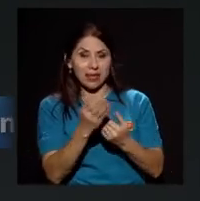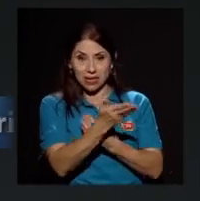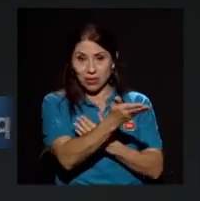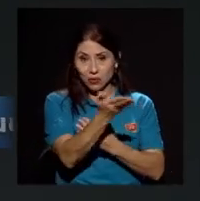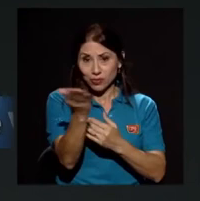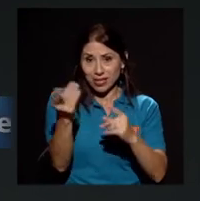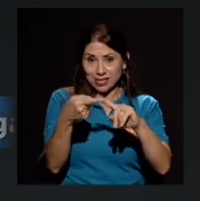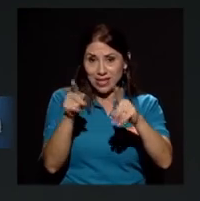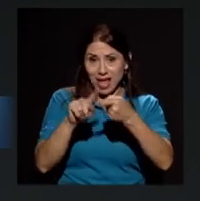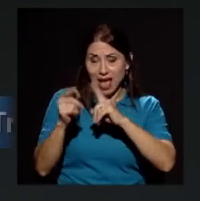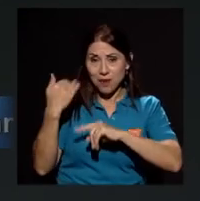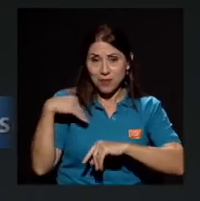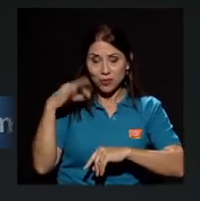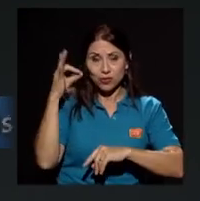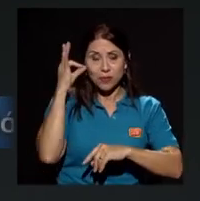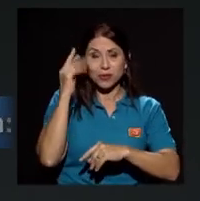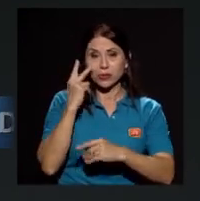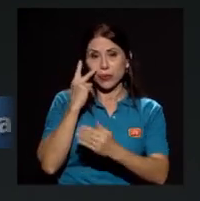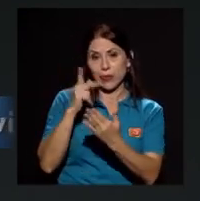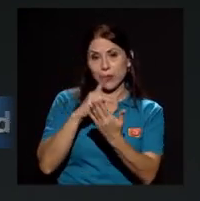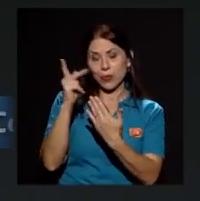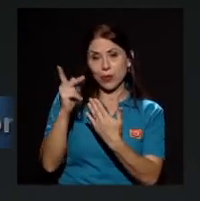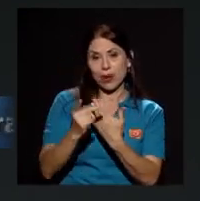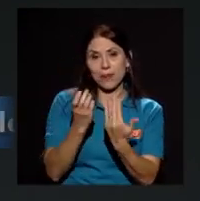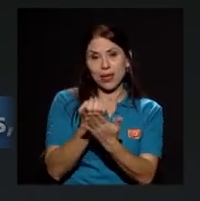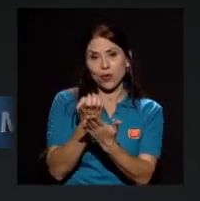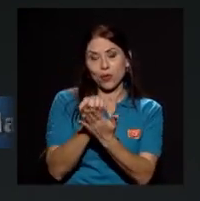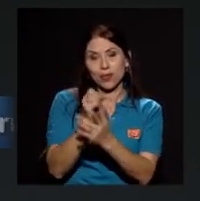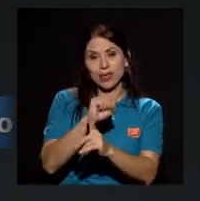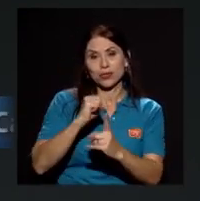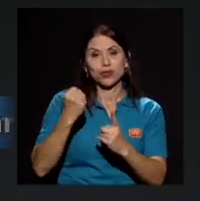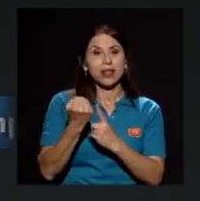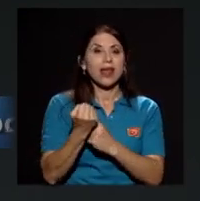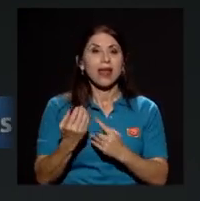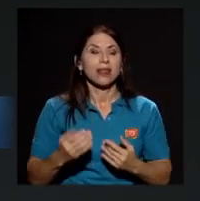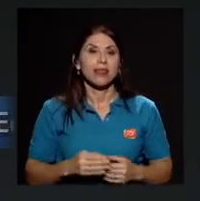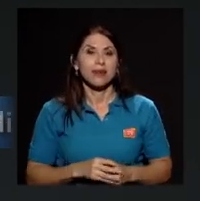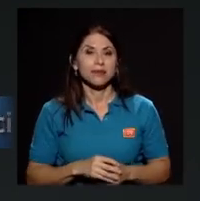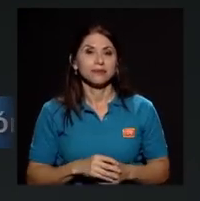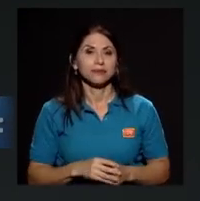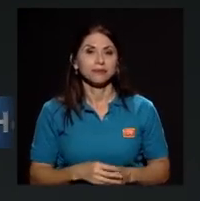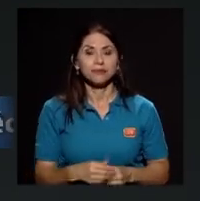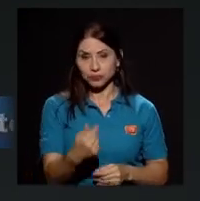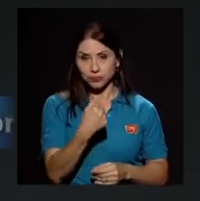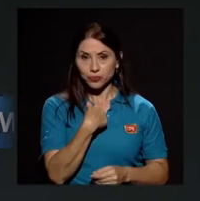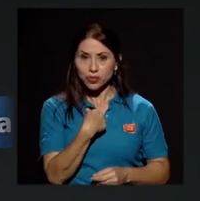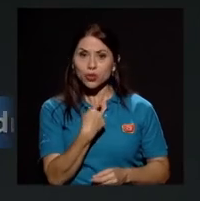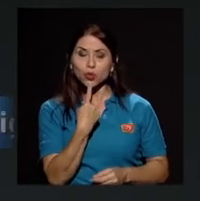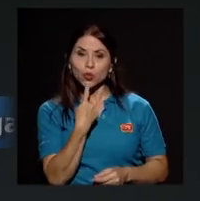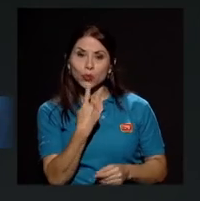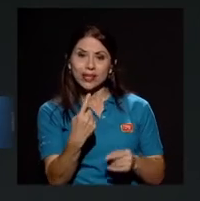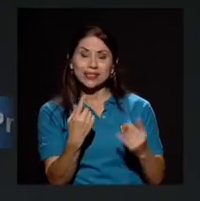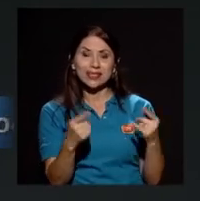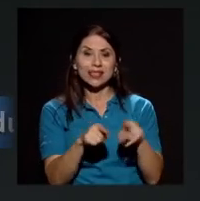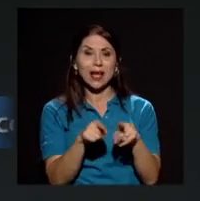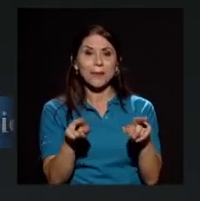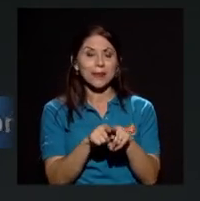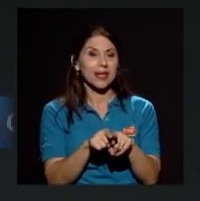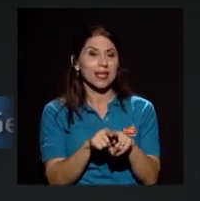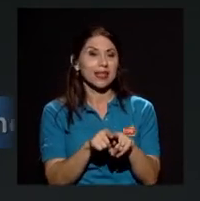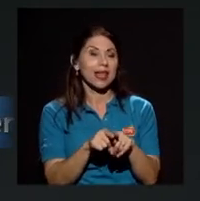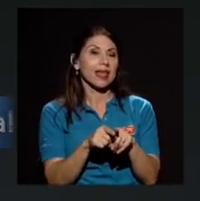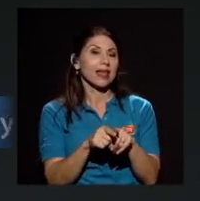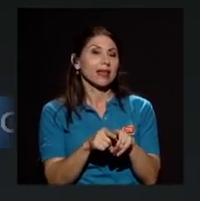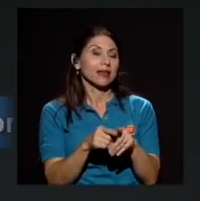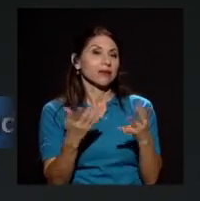economía y sociedad y me voy a tomar la atribución de decirlo desde todos los compañeros